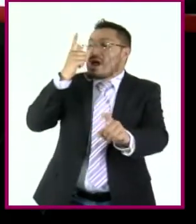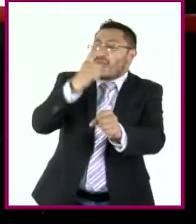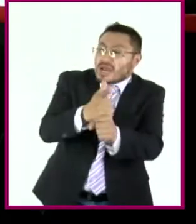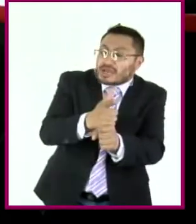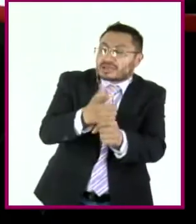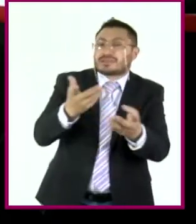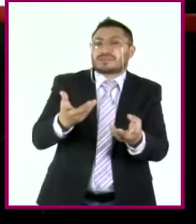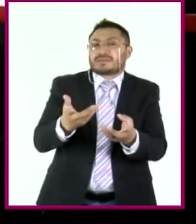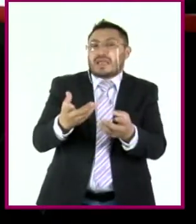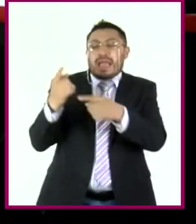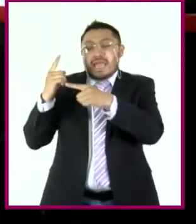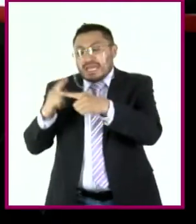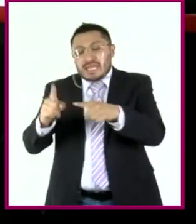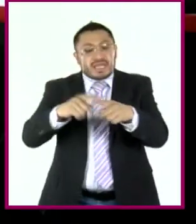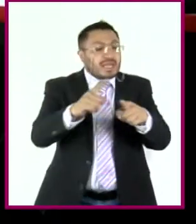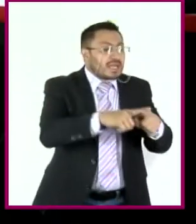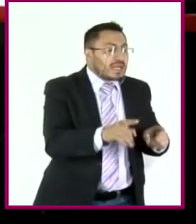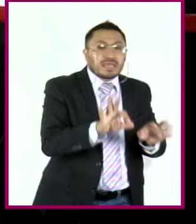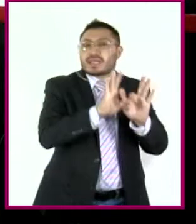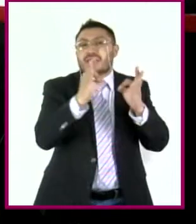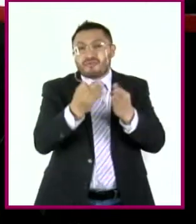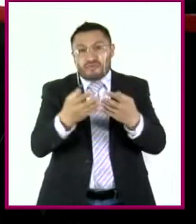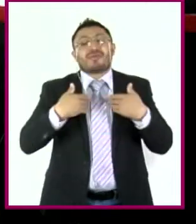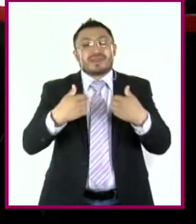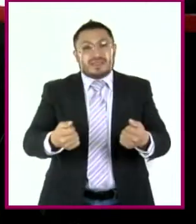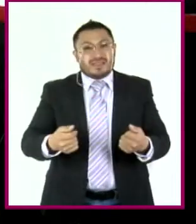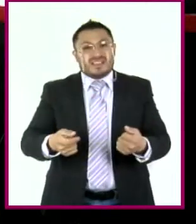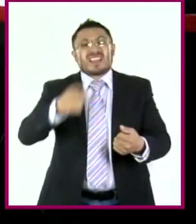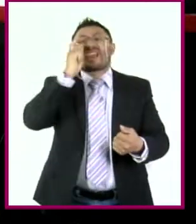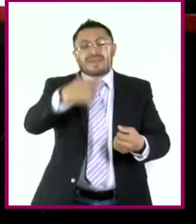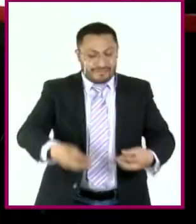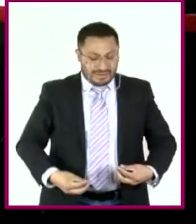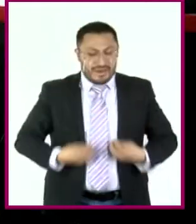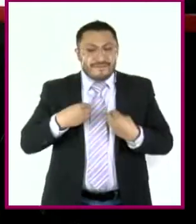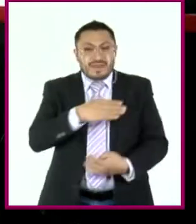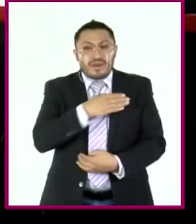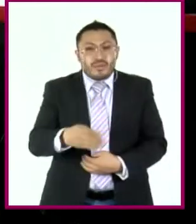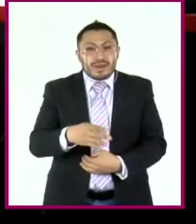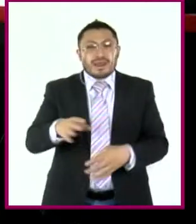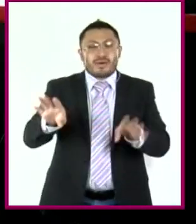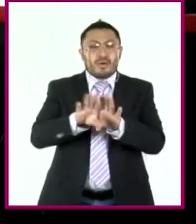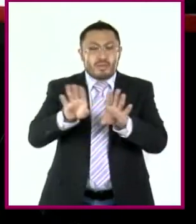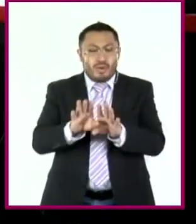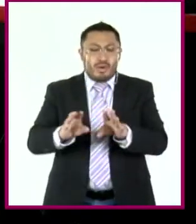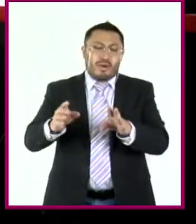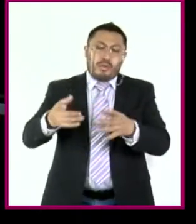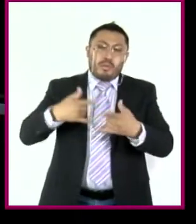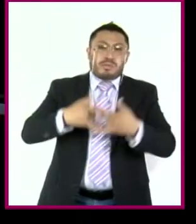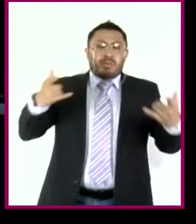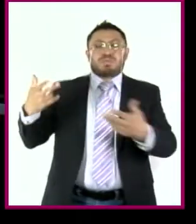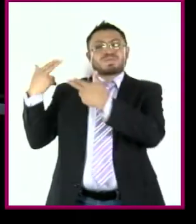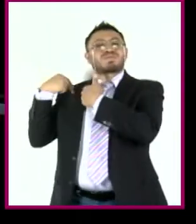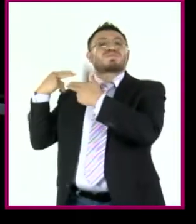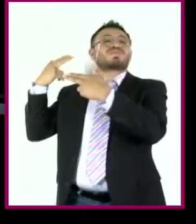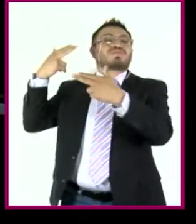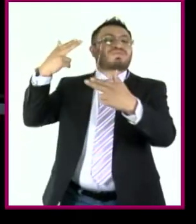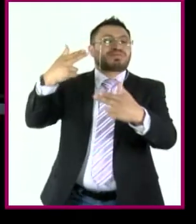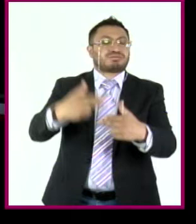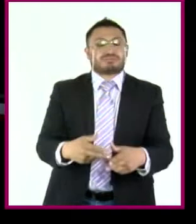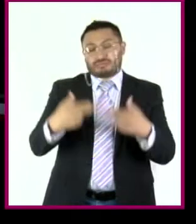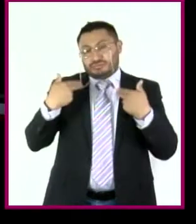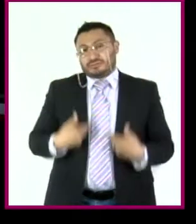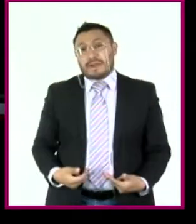Diversas maneras de entender en qué consiste la vida buena han desfilado por la historia de la humanidad. Para